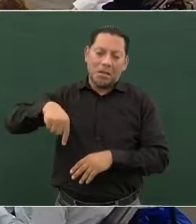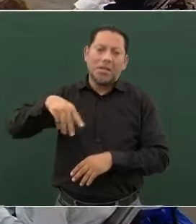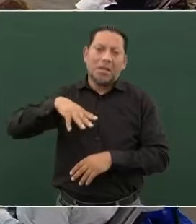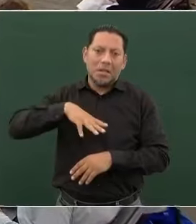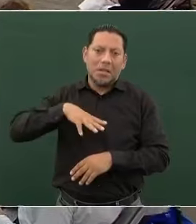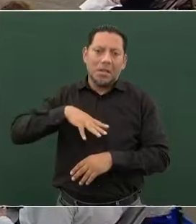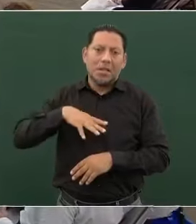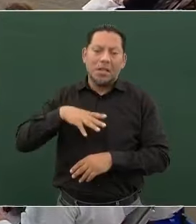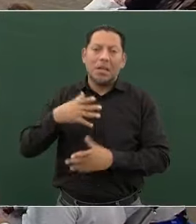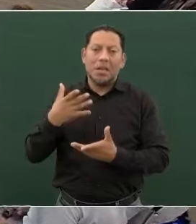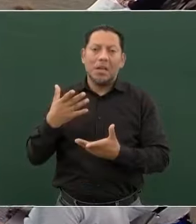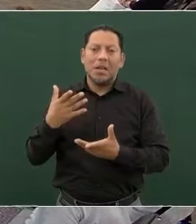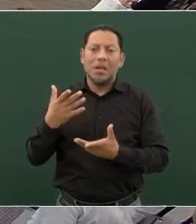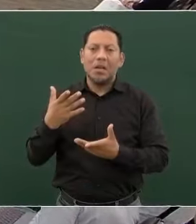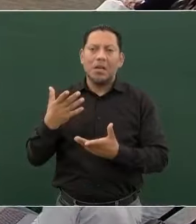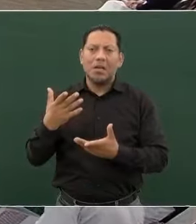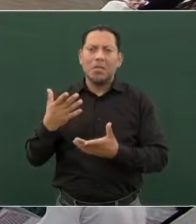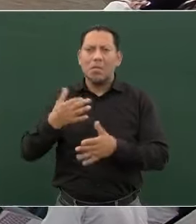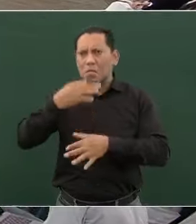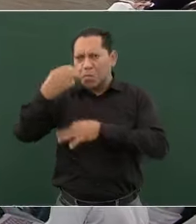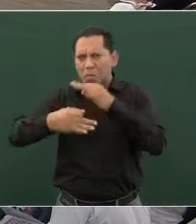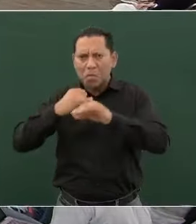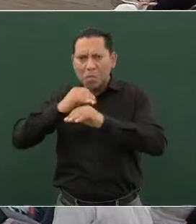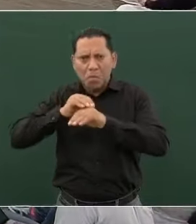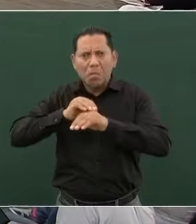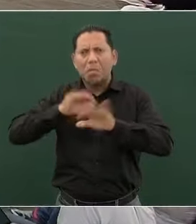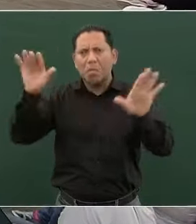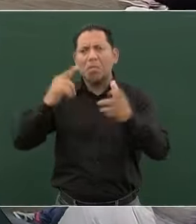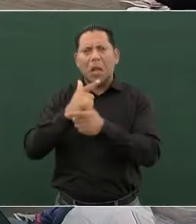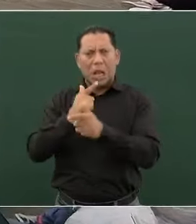un periodismo más libre. Mire,